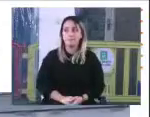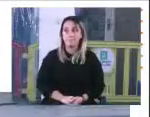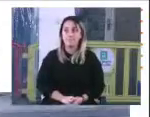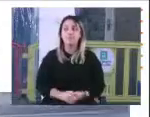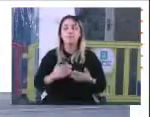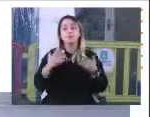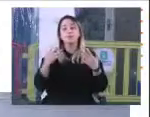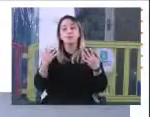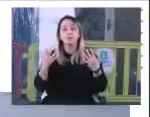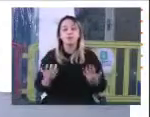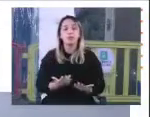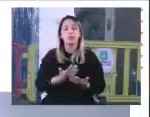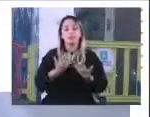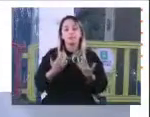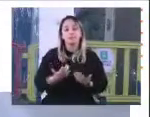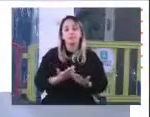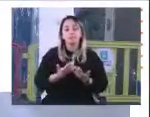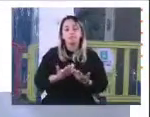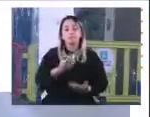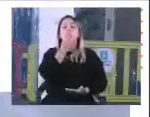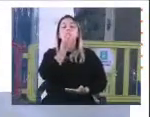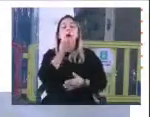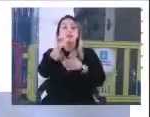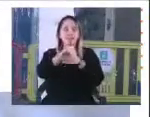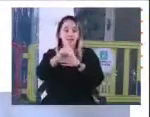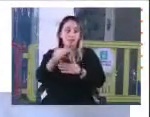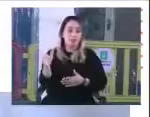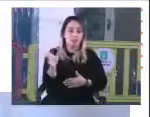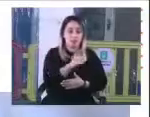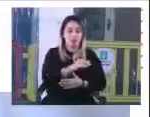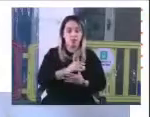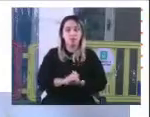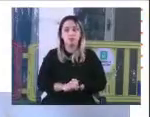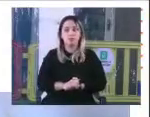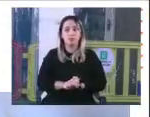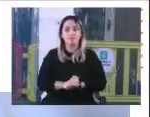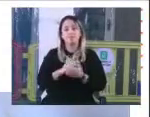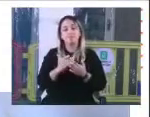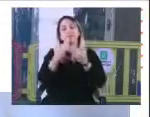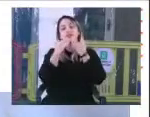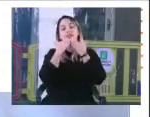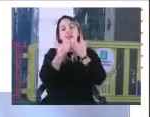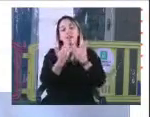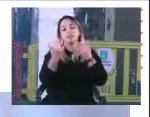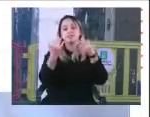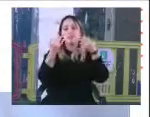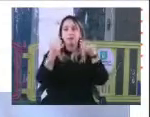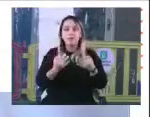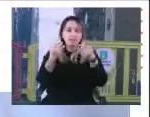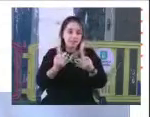Bueno, buenas tardes a todos. Y agradecer especialmente